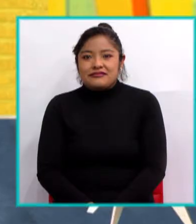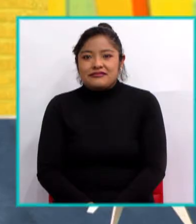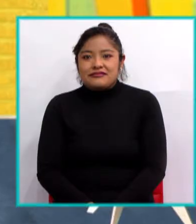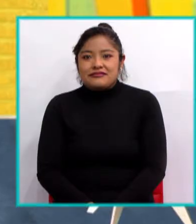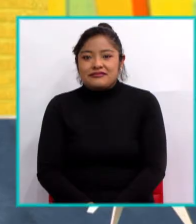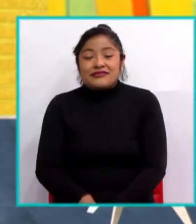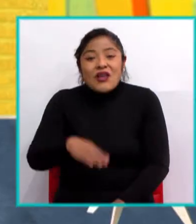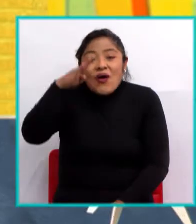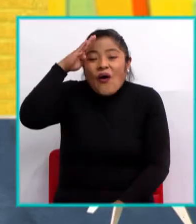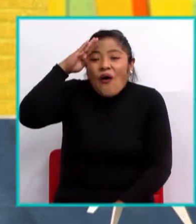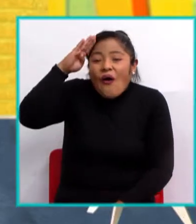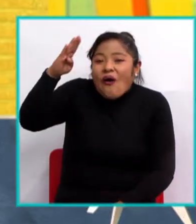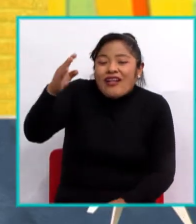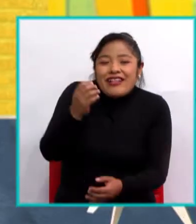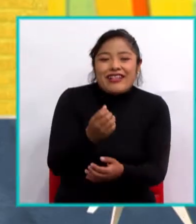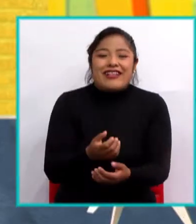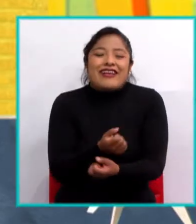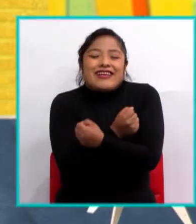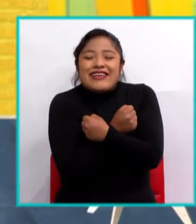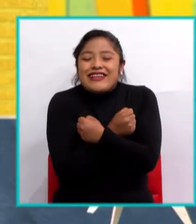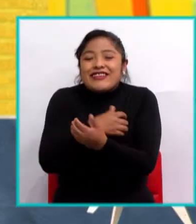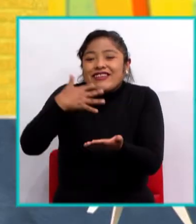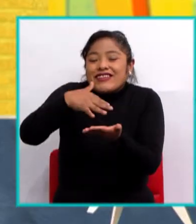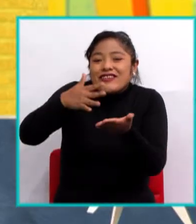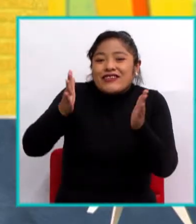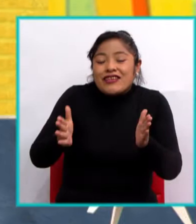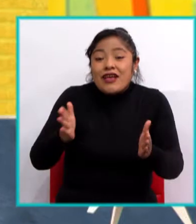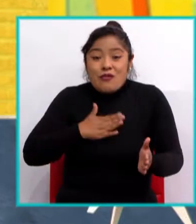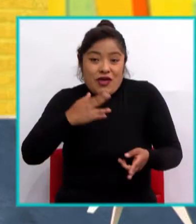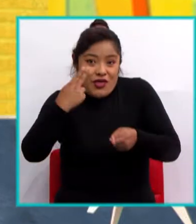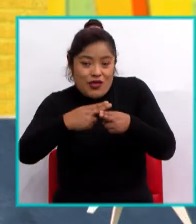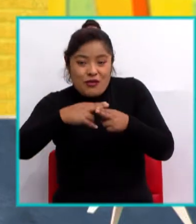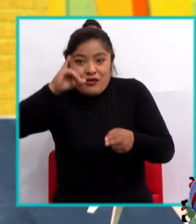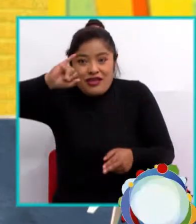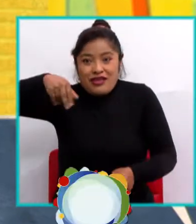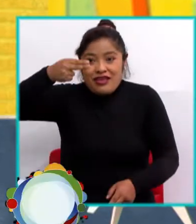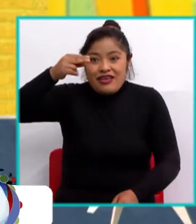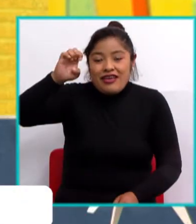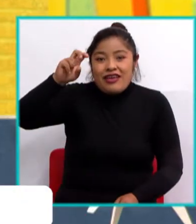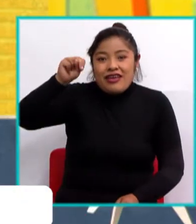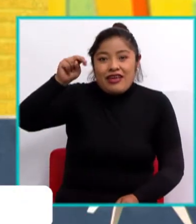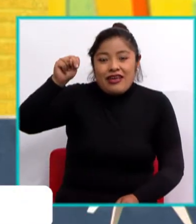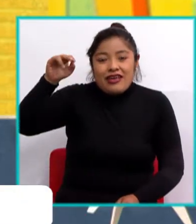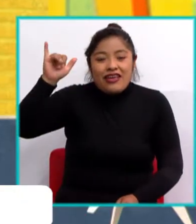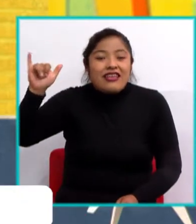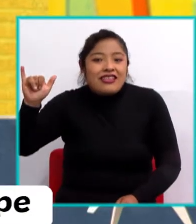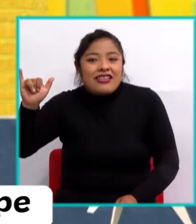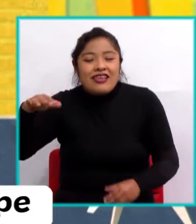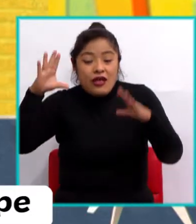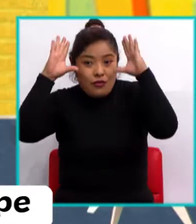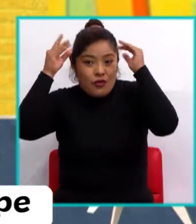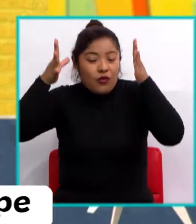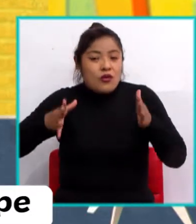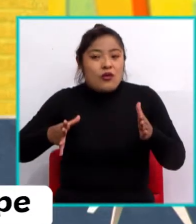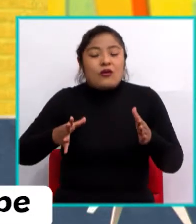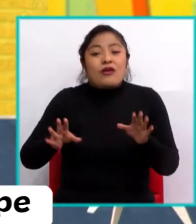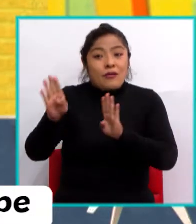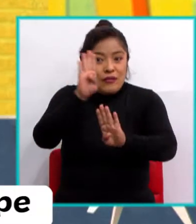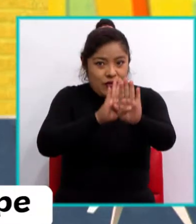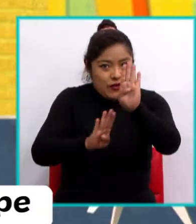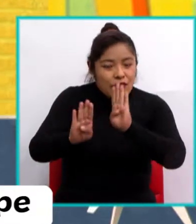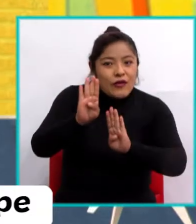Hola mis queridos estudiantes, mi nombre es Jenny Huancaquizpe y soy su profesora de Biología